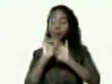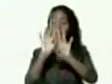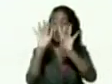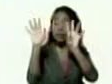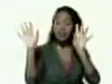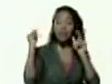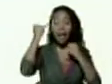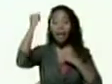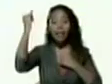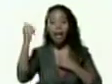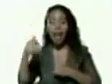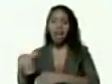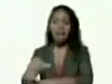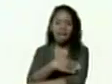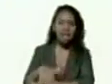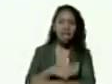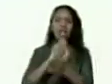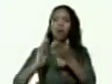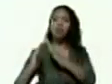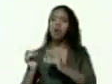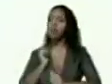estén en la calle en la comunidad